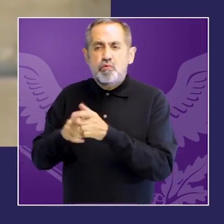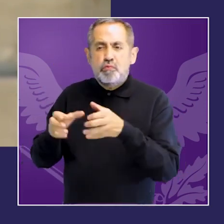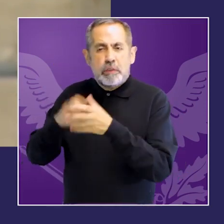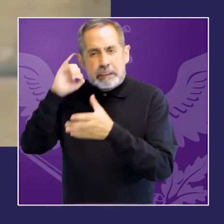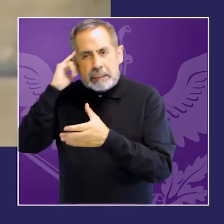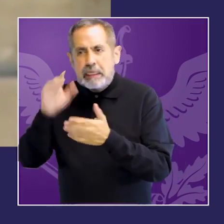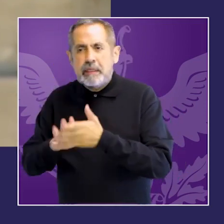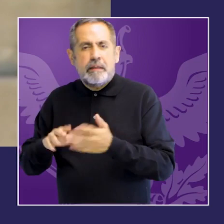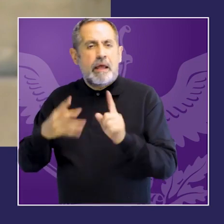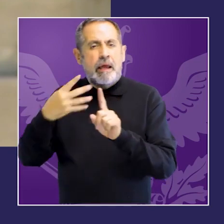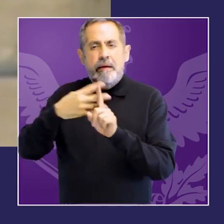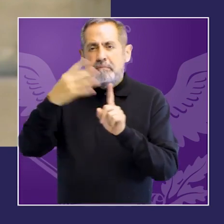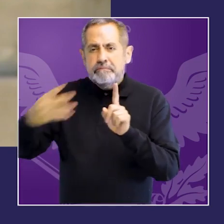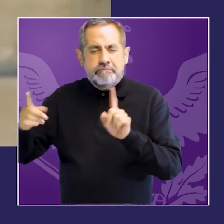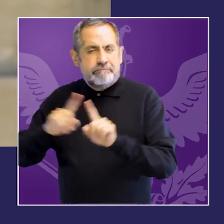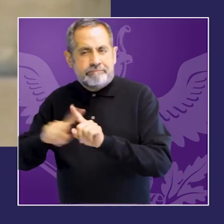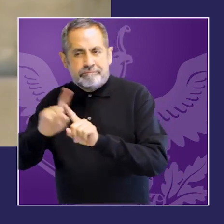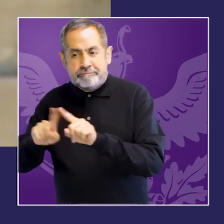concretos.